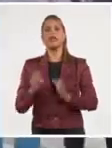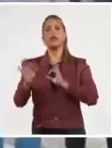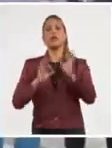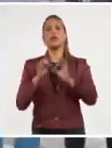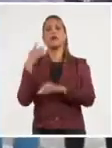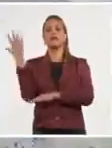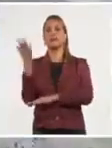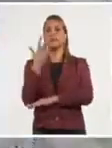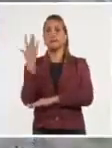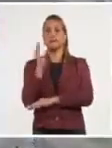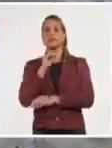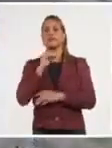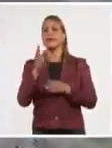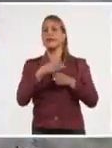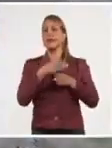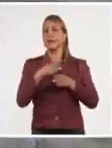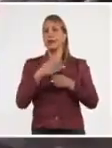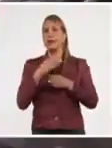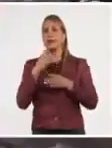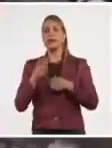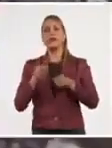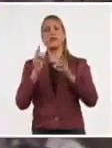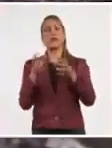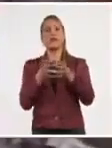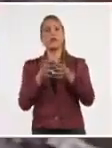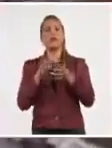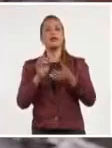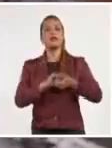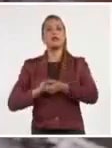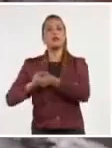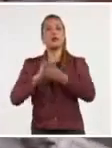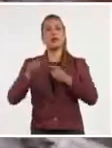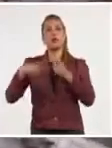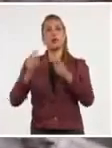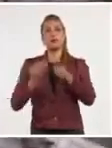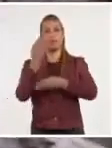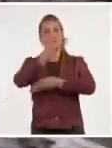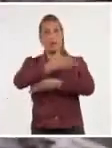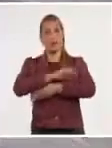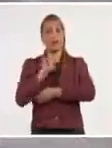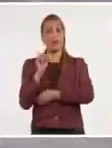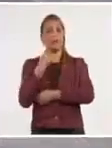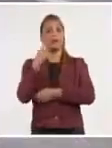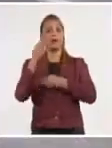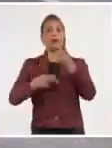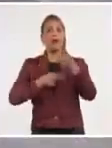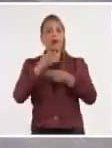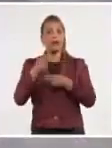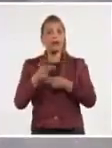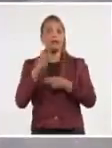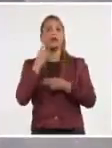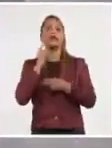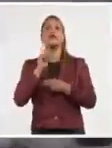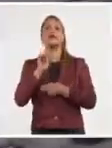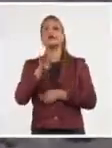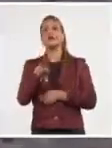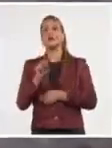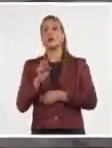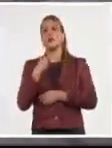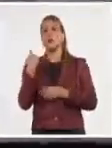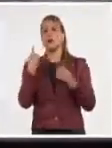localidades del país. El foro de solidaridad contra el bloqueo constituye el primero de su tipo desarrollado durante este nuevo año.